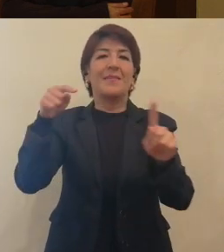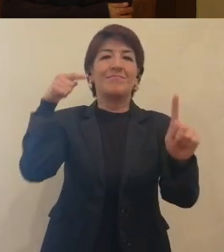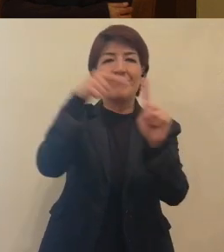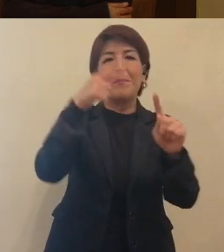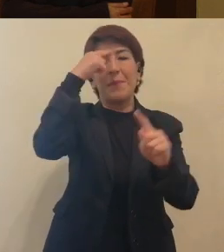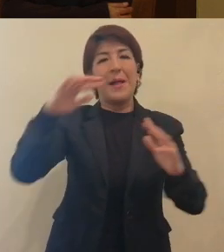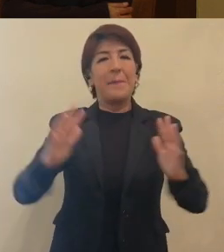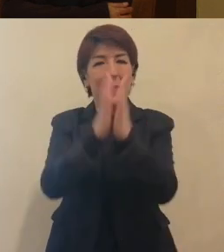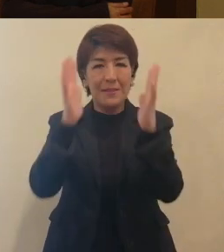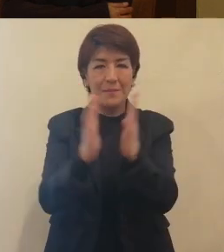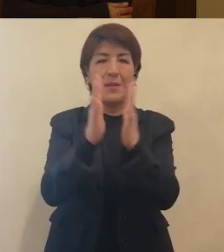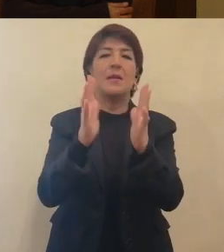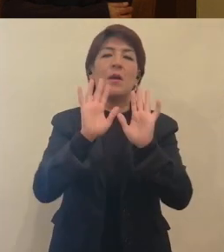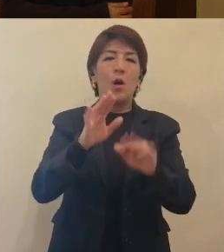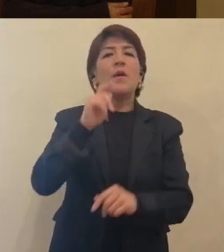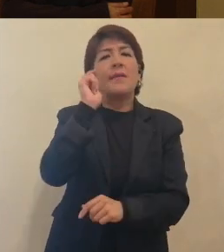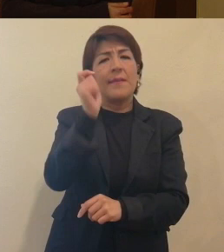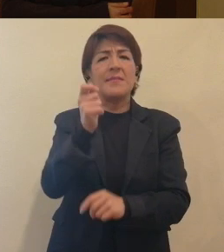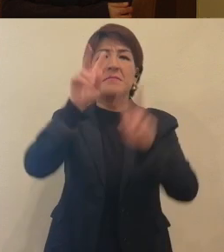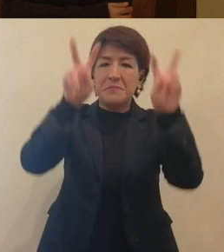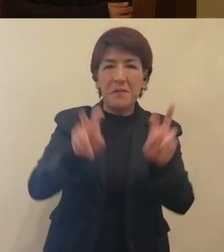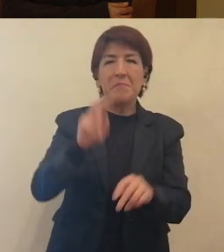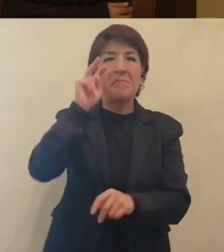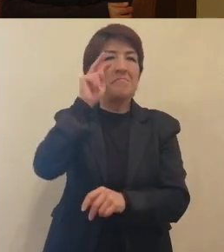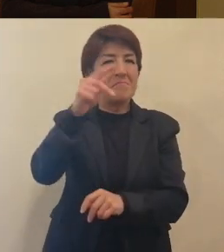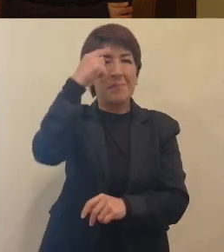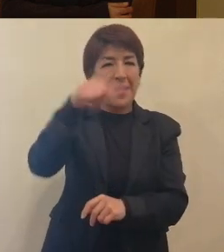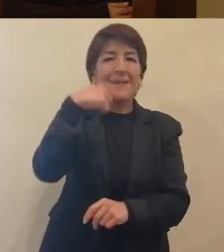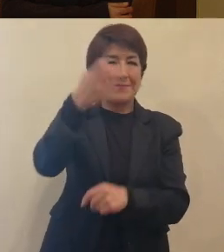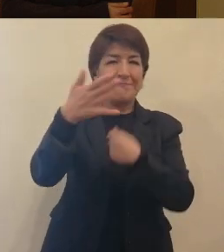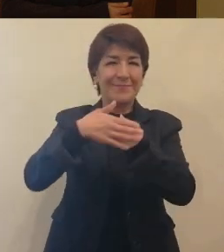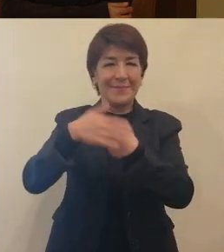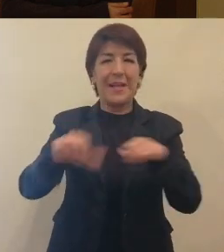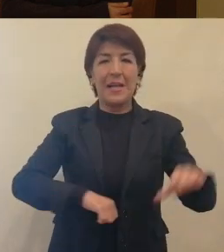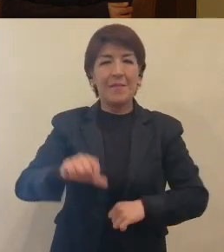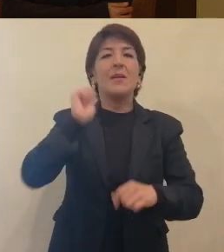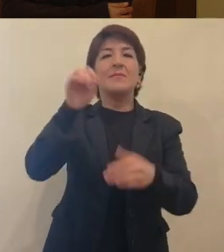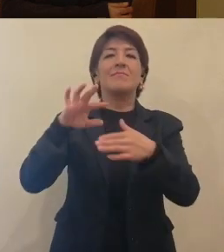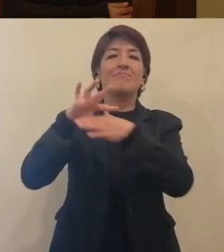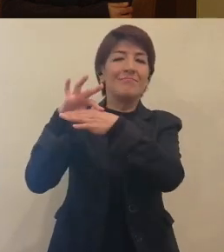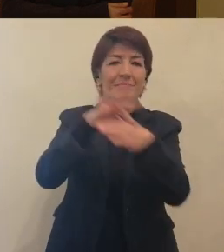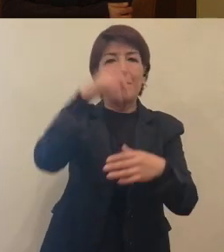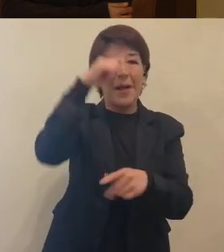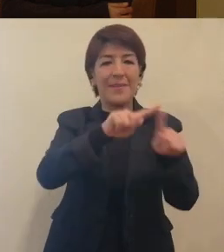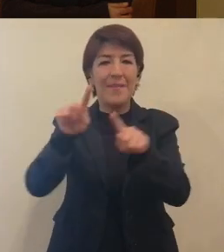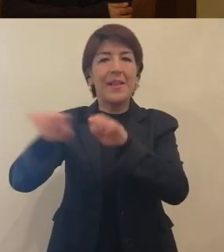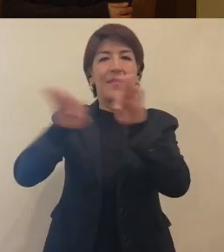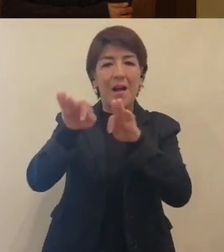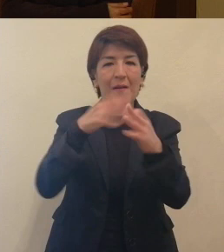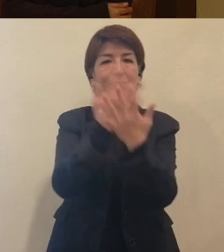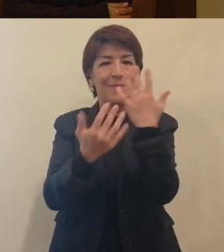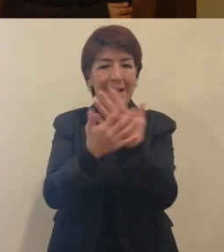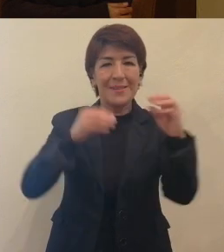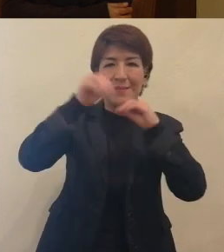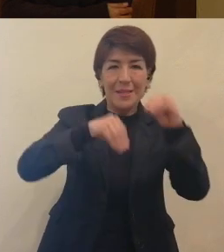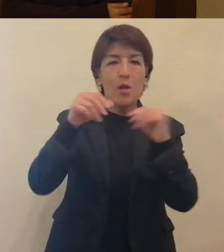participación y bueno, lo que vamos a ver es una muestra de trabajos que se han realizado en este